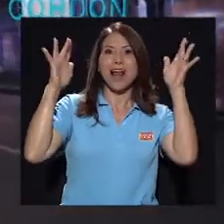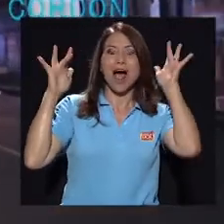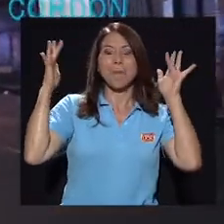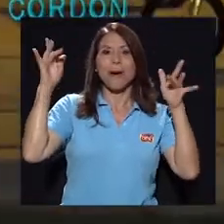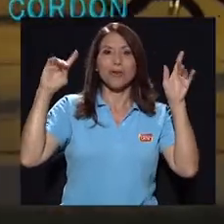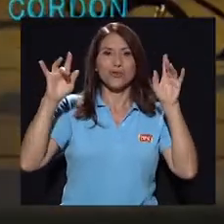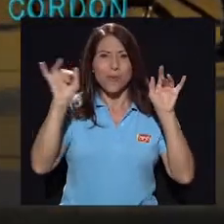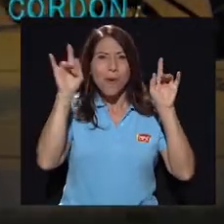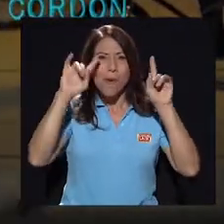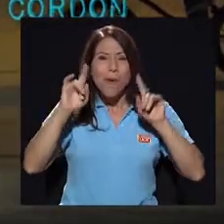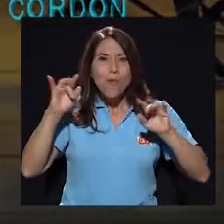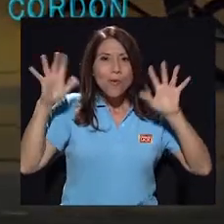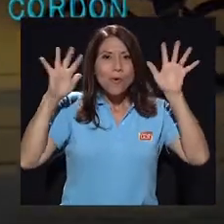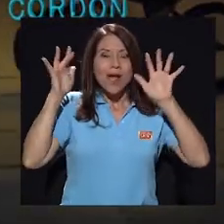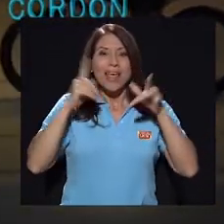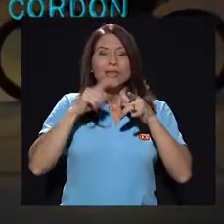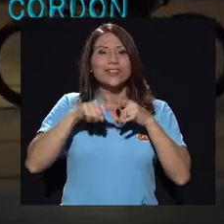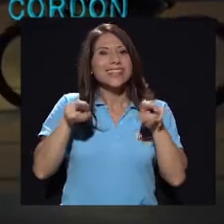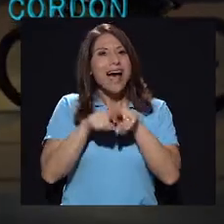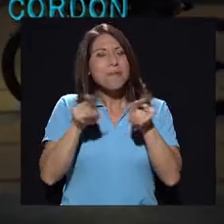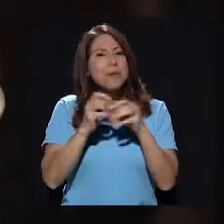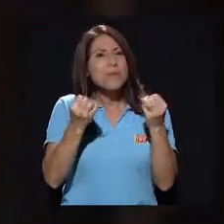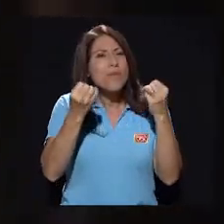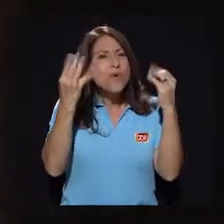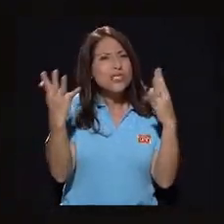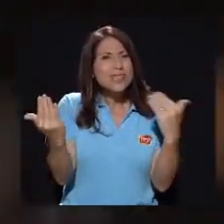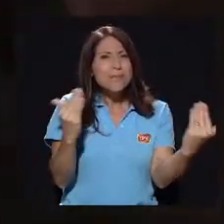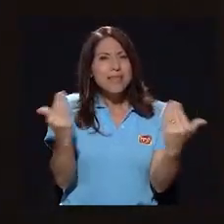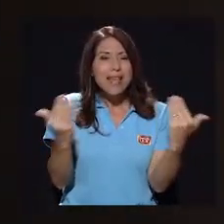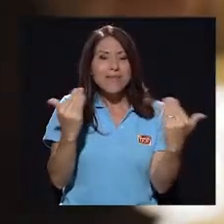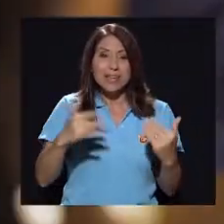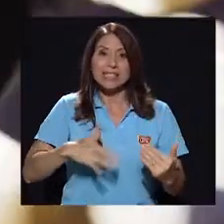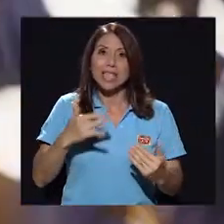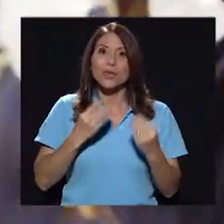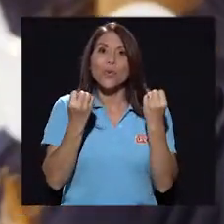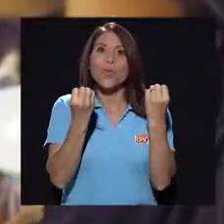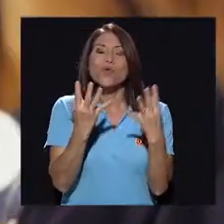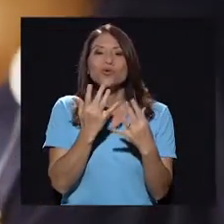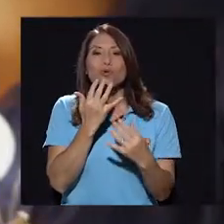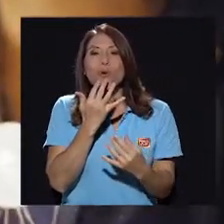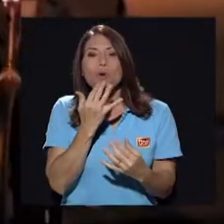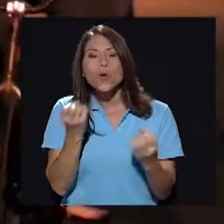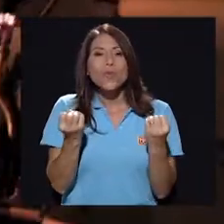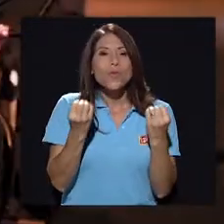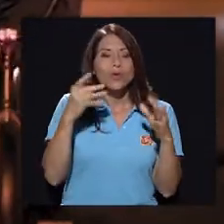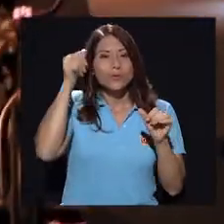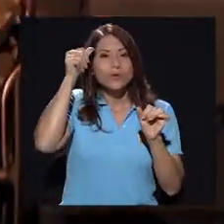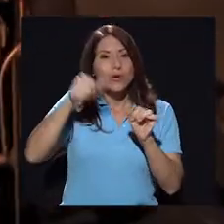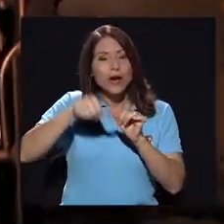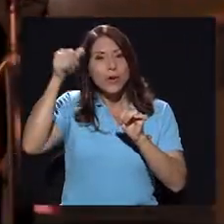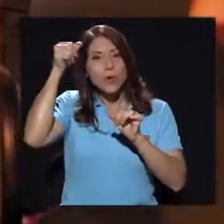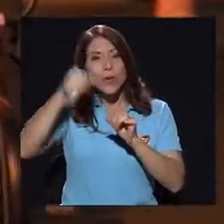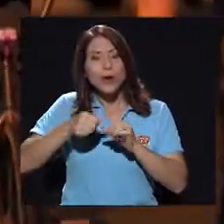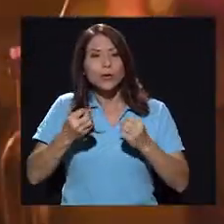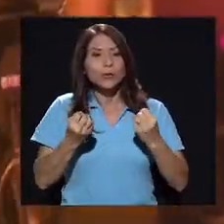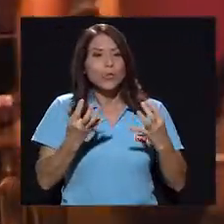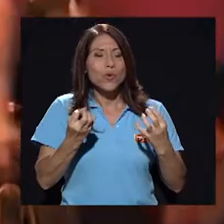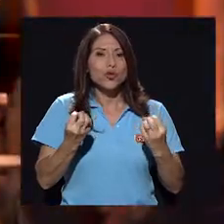como que tiene también muchas metáforas, ¿verdad? Siento que viene con mucho color, con muchos recuerdos, con muchos